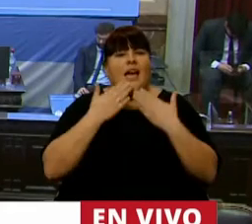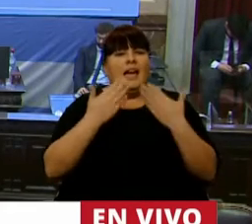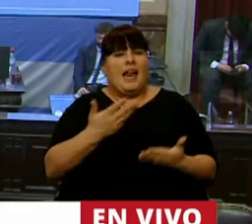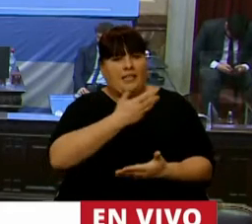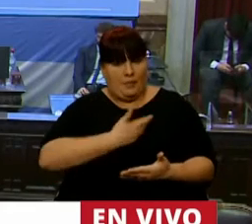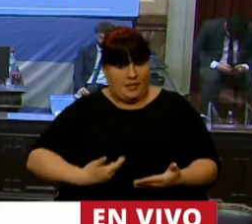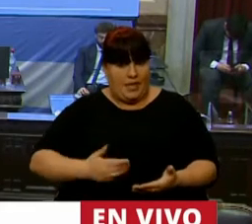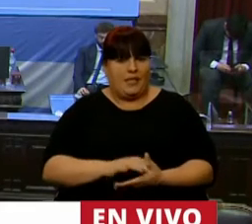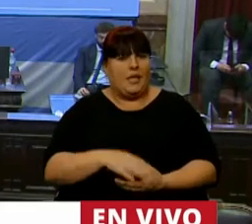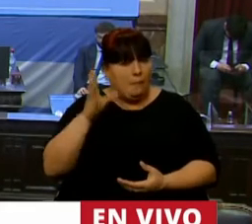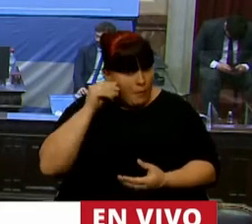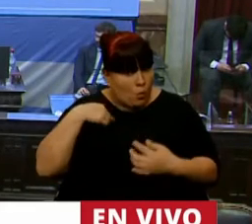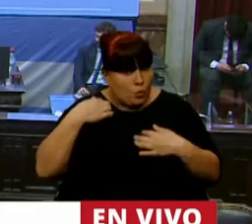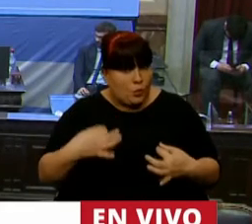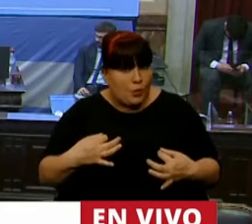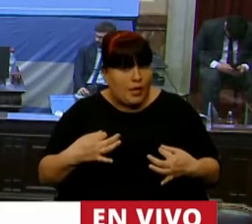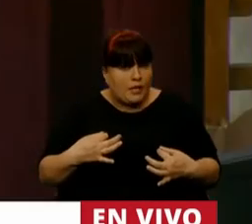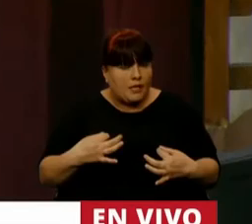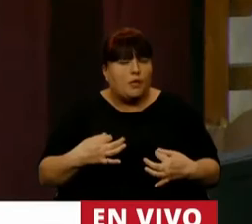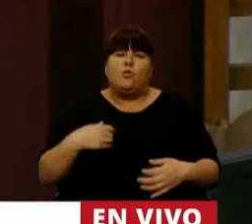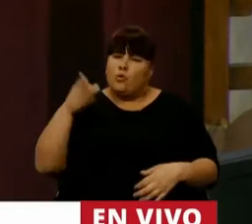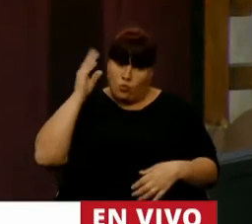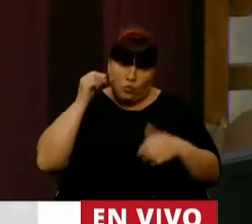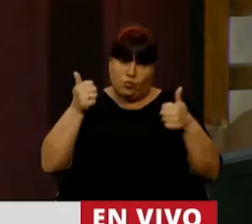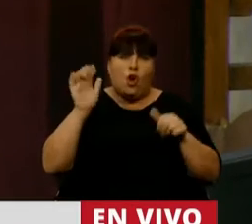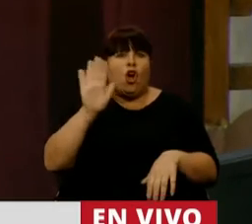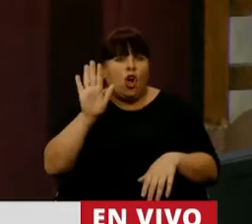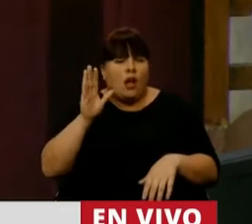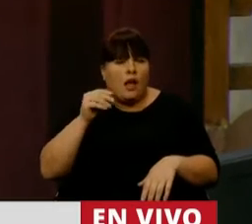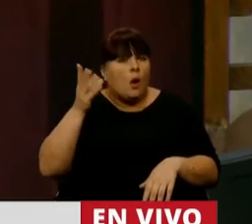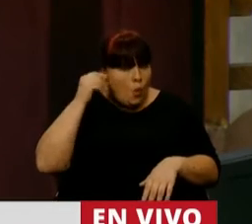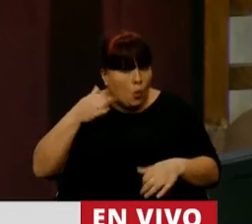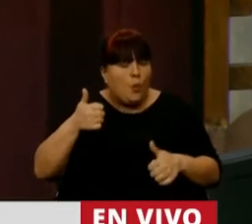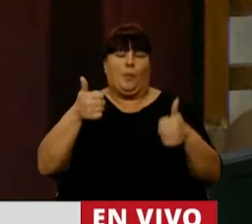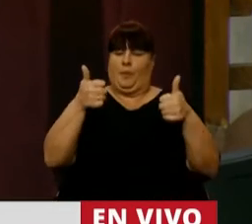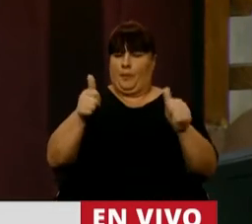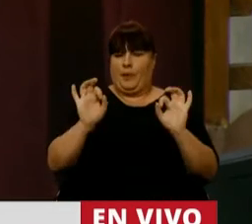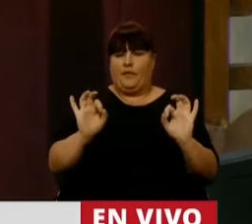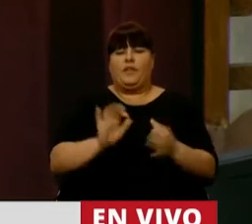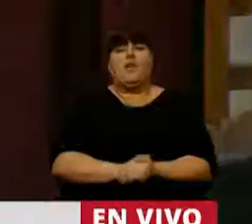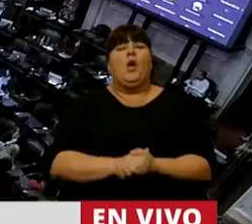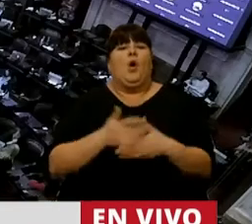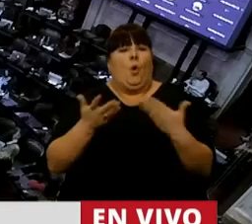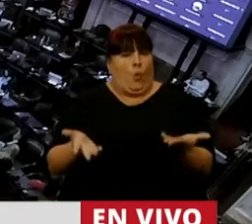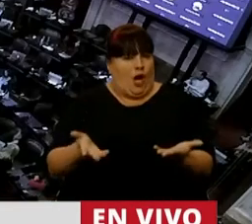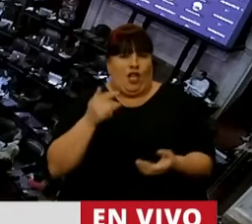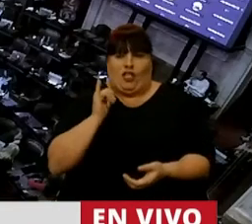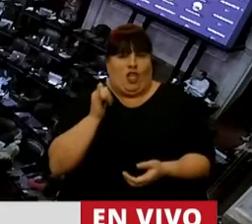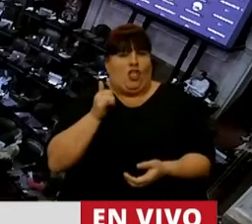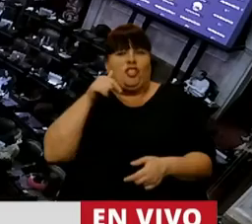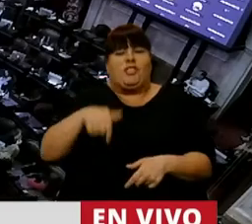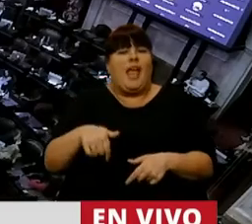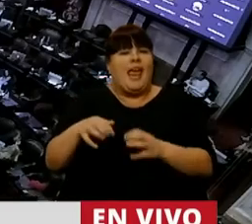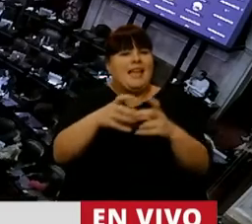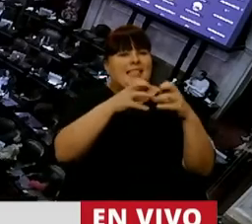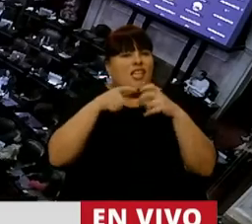Gracias, Presidente. ¿Me escucha bien? La escucho muy bien. ¿Se escucha? Perfecto. Bueno, sin lugar a dudas que